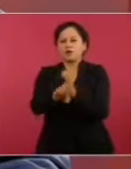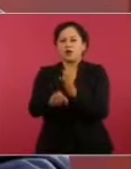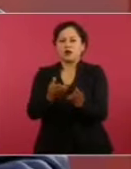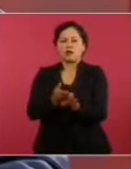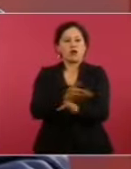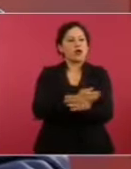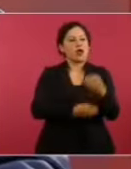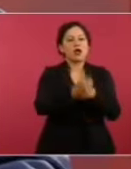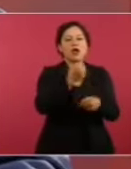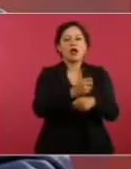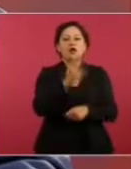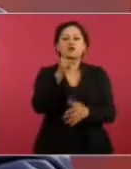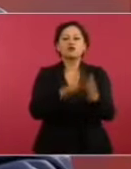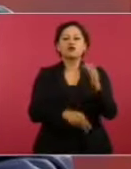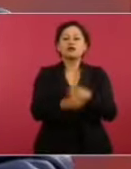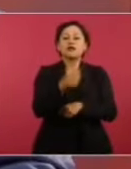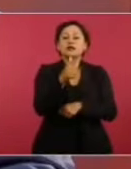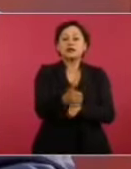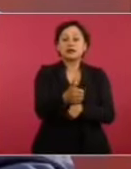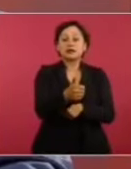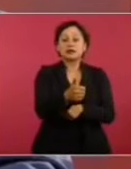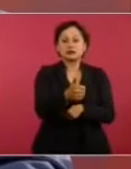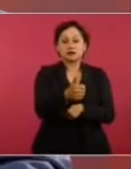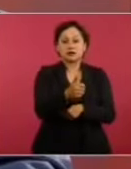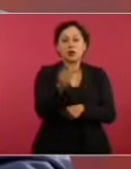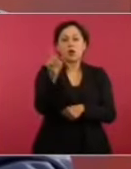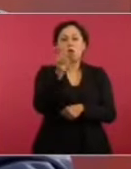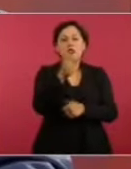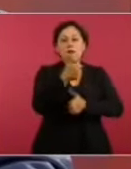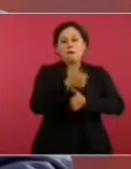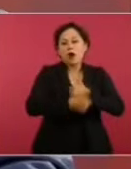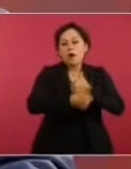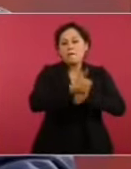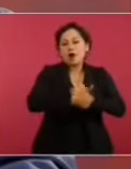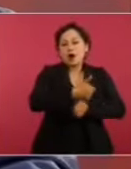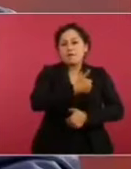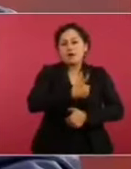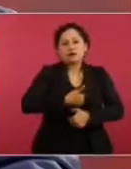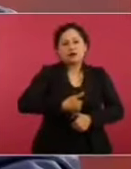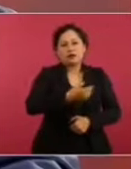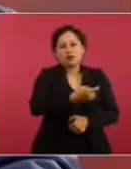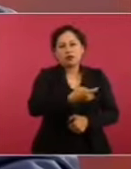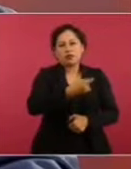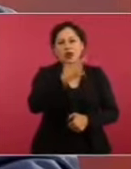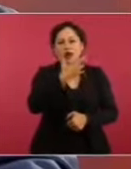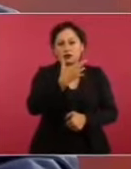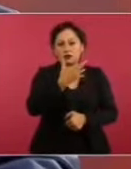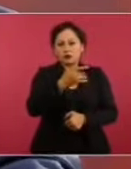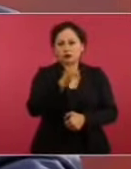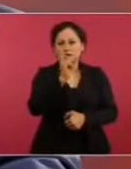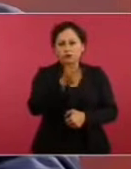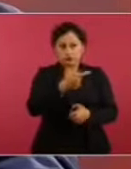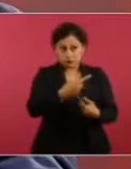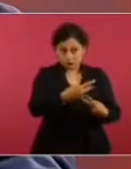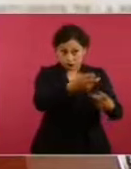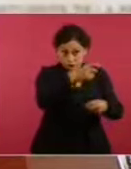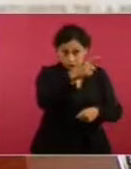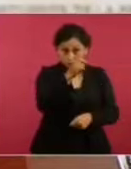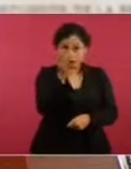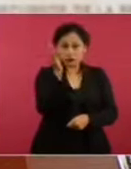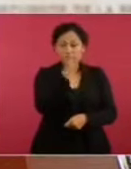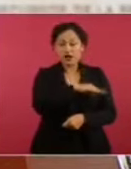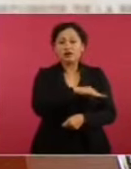hubiésemos tirado piedra y tomado el palacio,